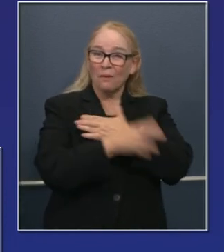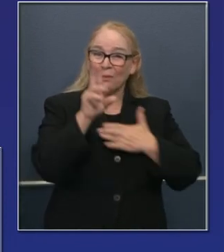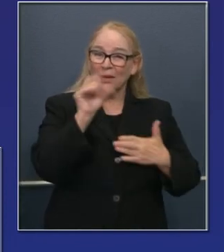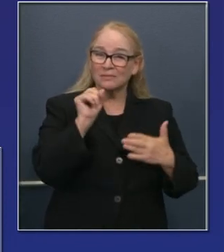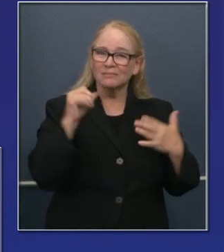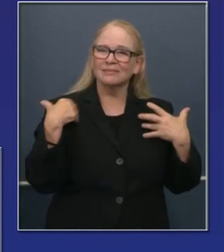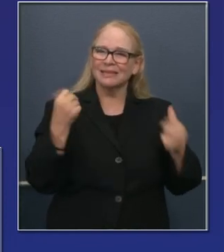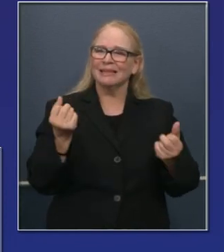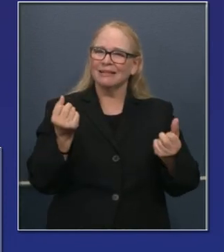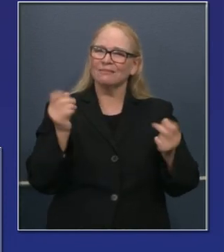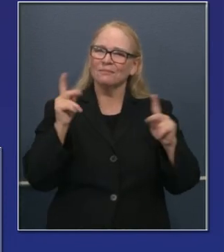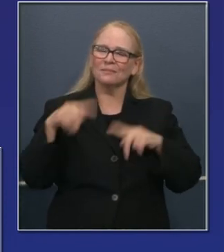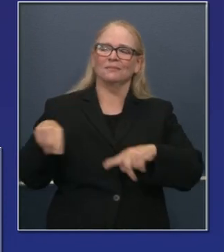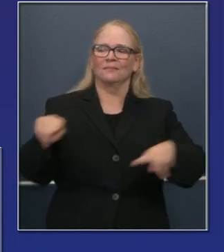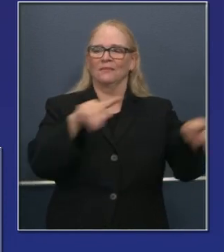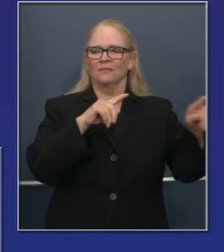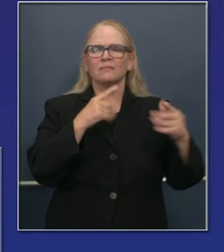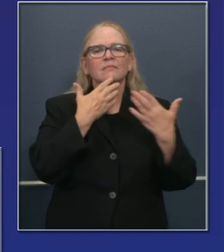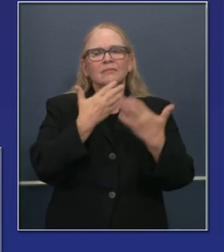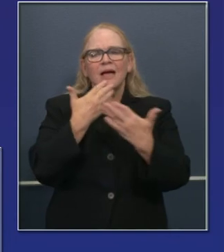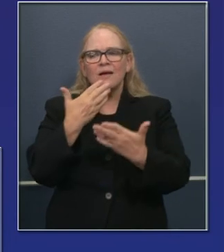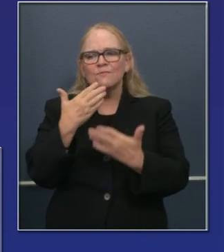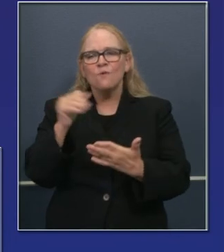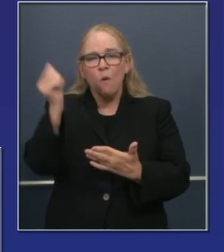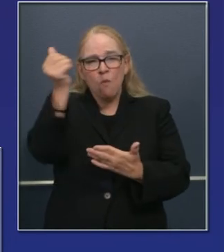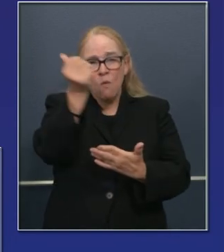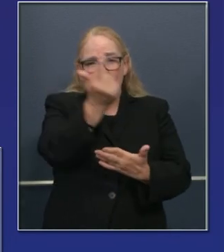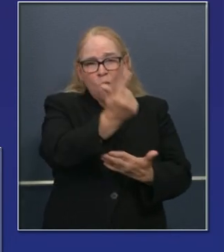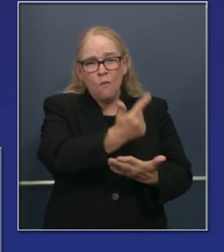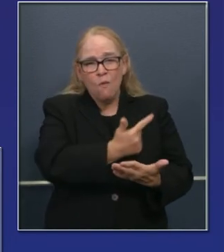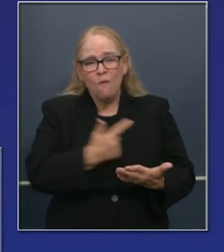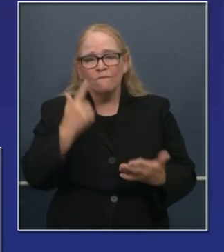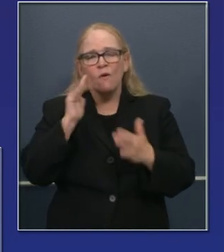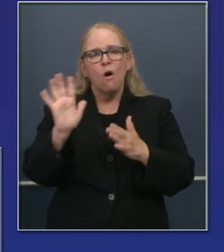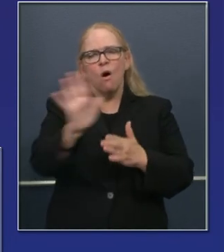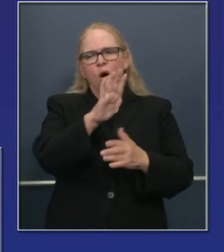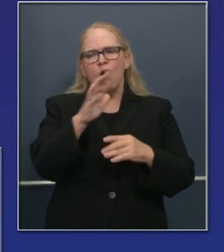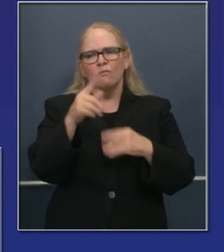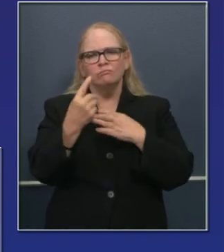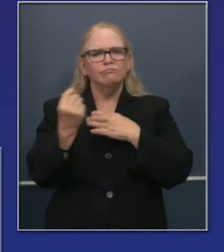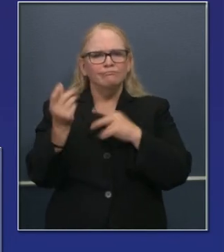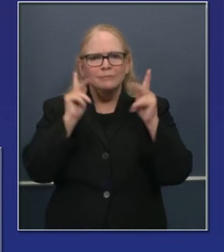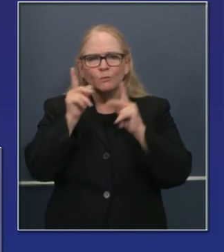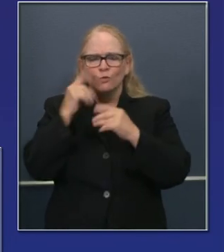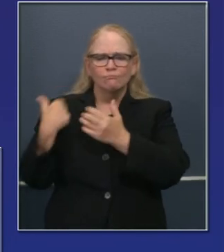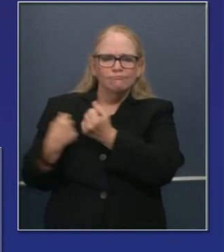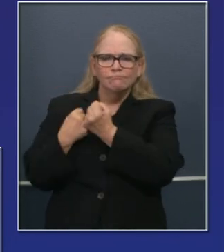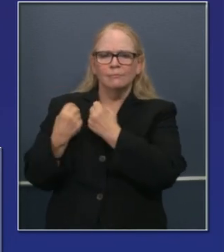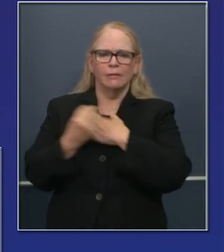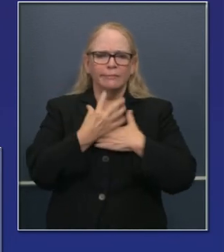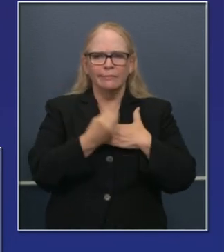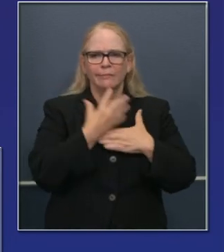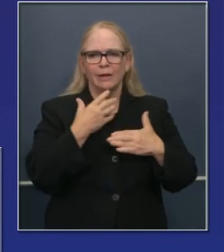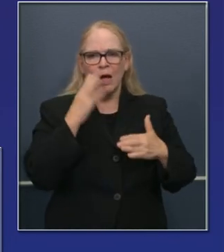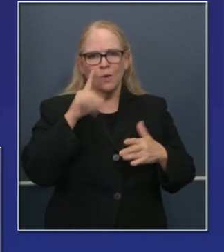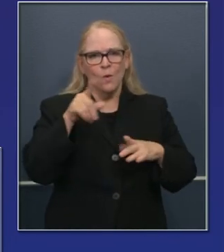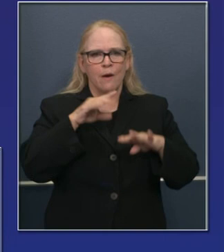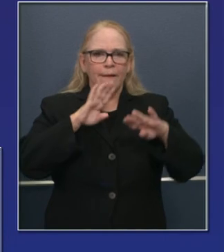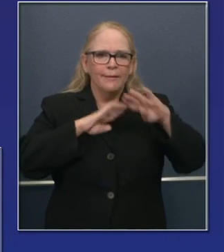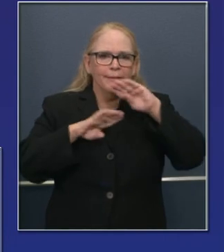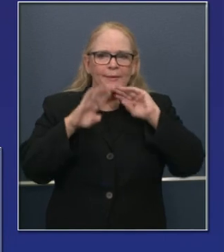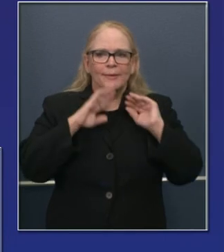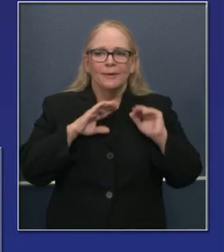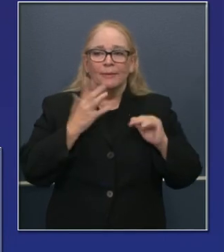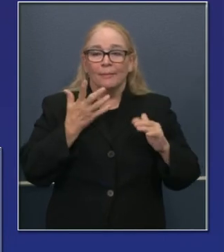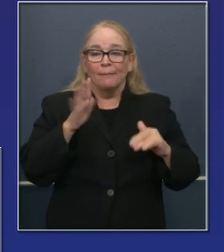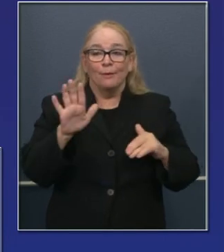particularmente por su paciencia y por sus consejos en este proceso. Ya sé que ha sido muy